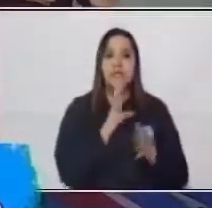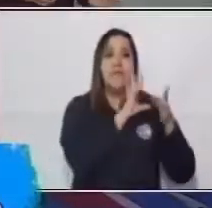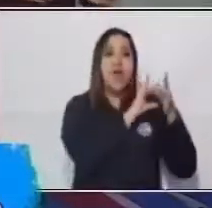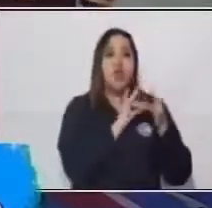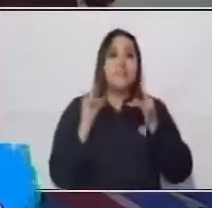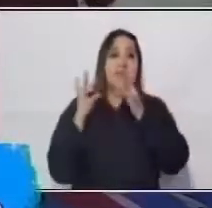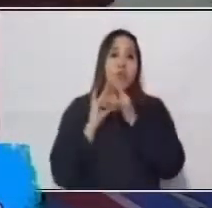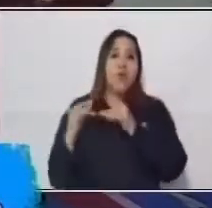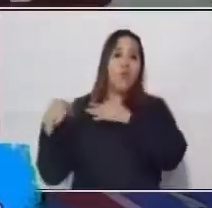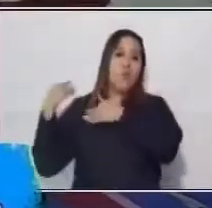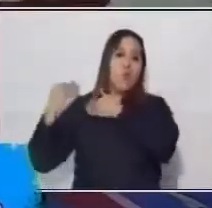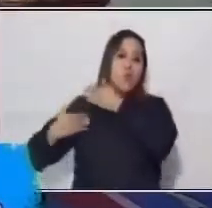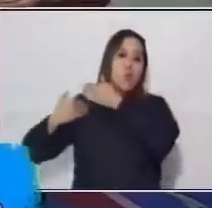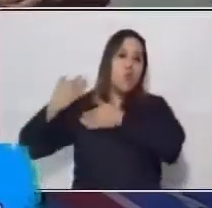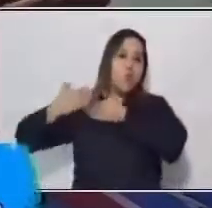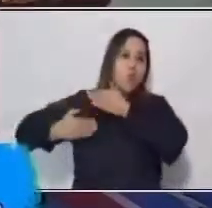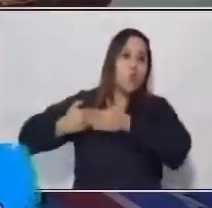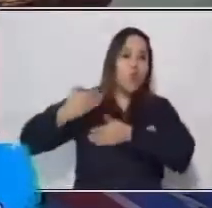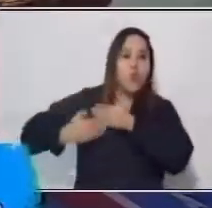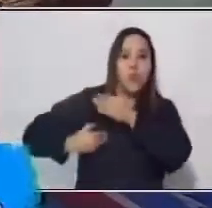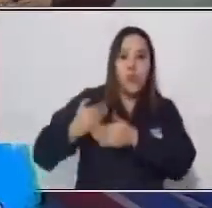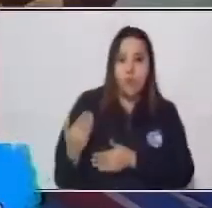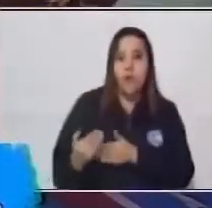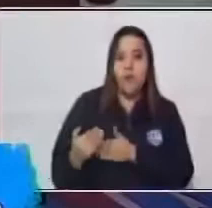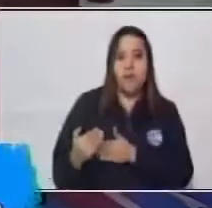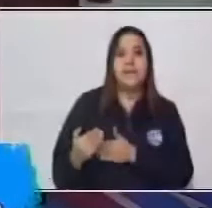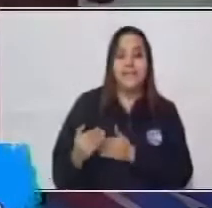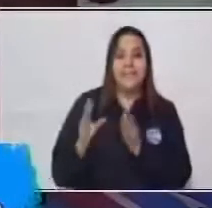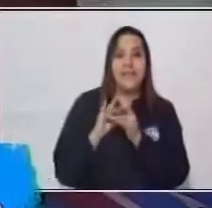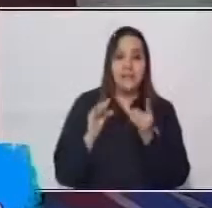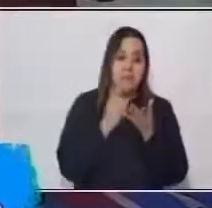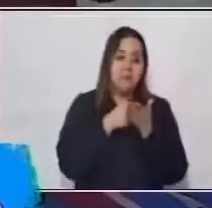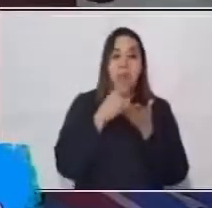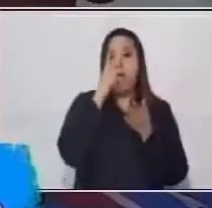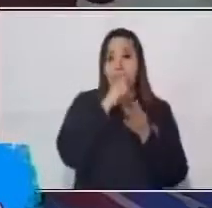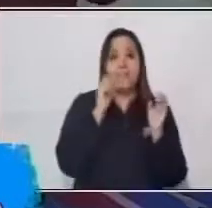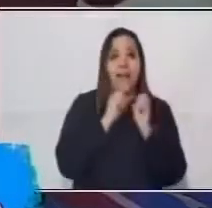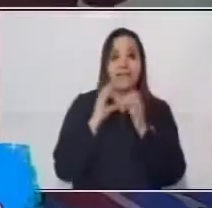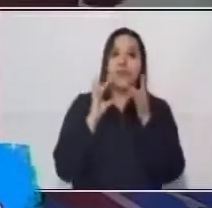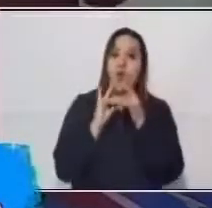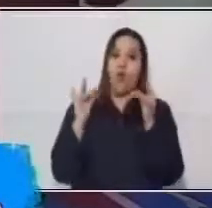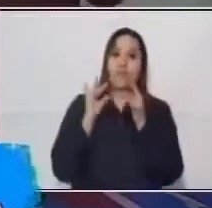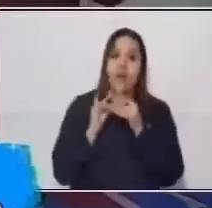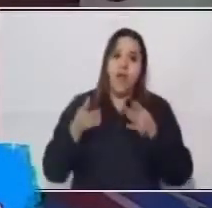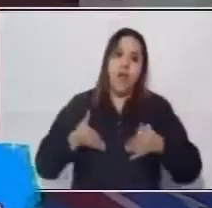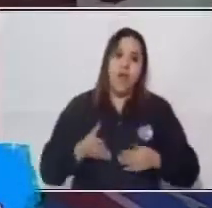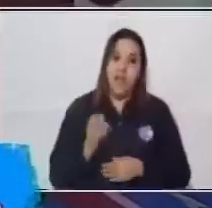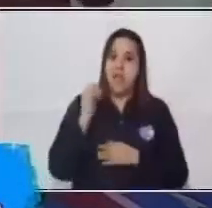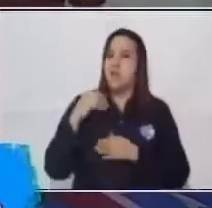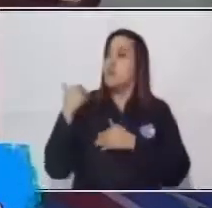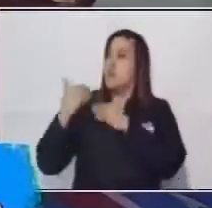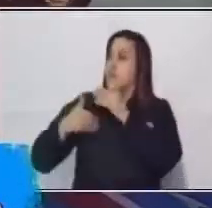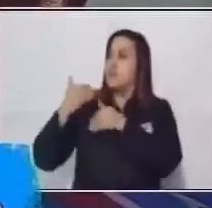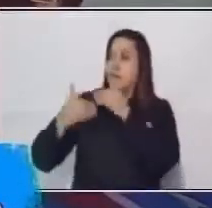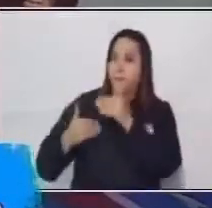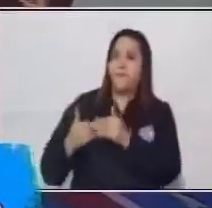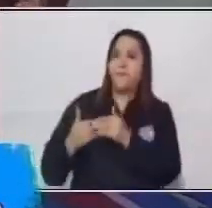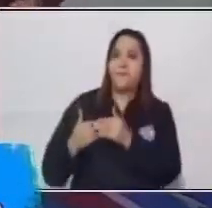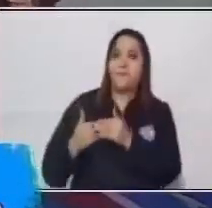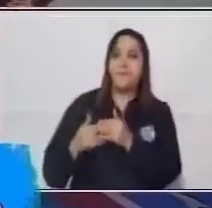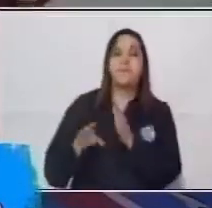generación. No habían muchos escritos. Trataron de hacer algunos libros y le llamaron libros